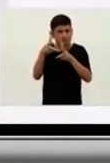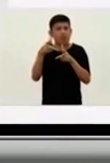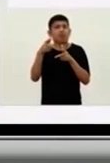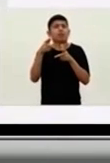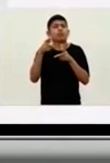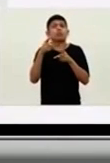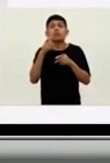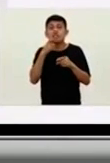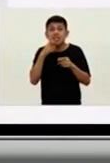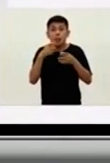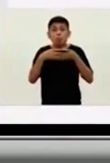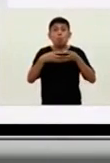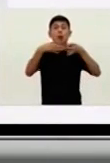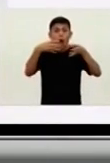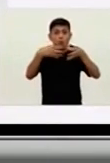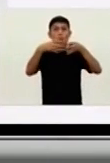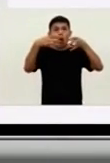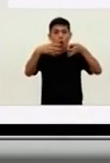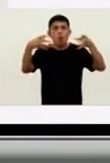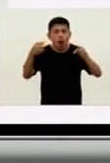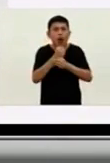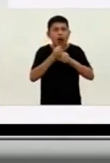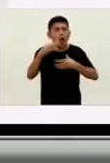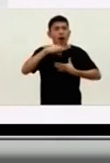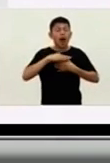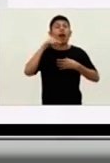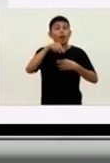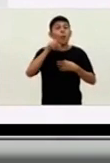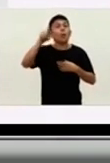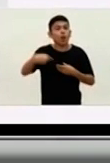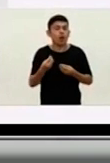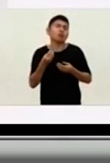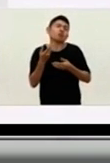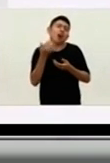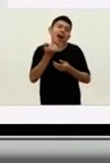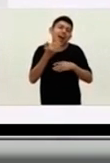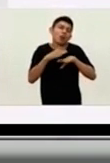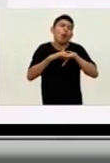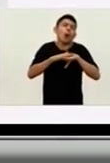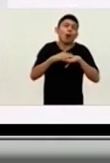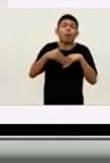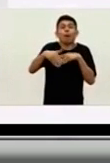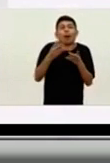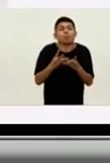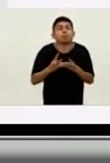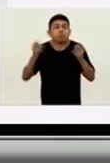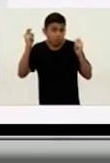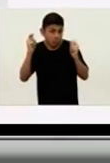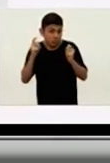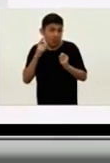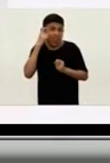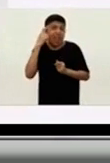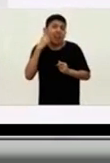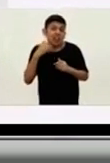que cuando más casos tengamos confirmados, vamos a tener muchos casos leves que van a tener una recuperación rápida en 10